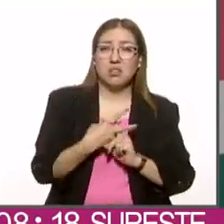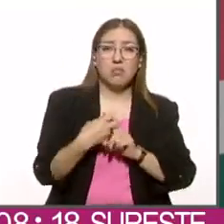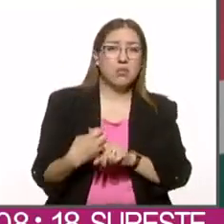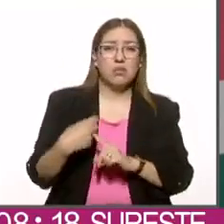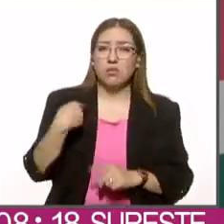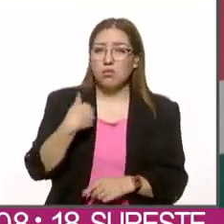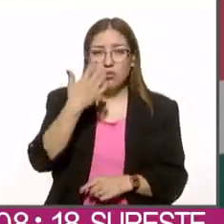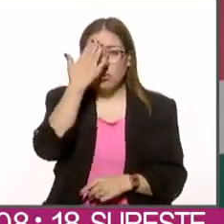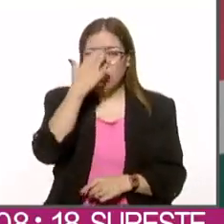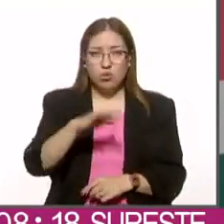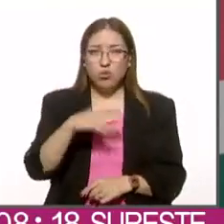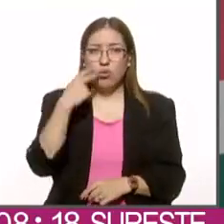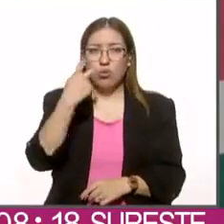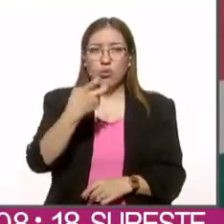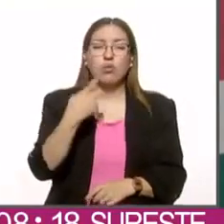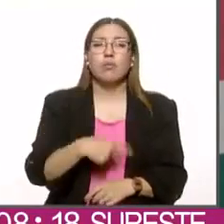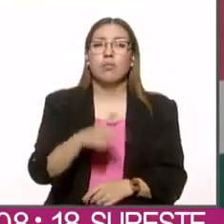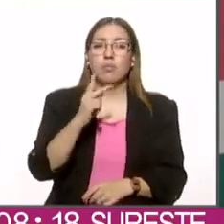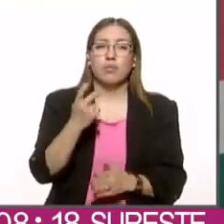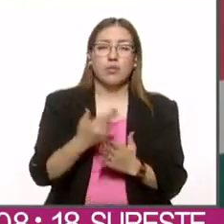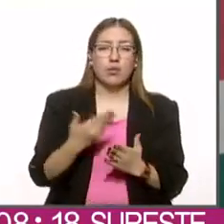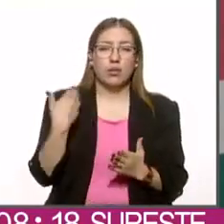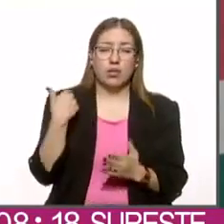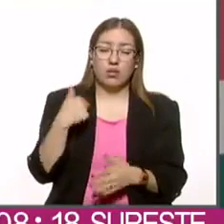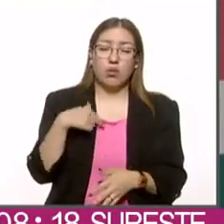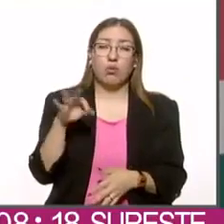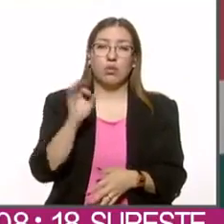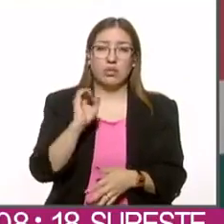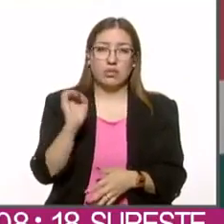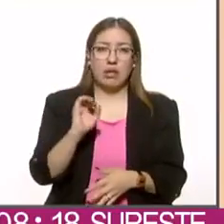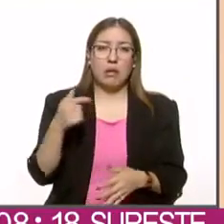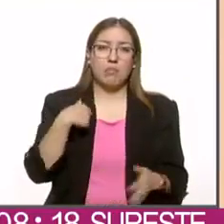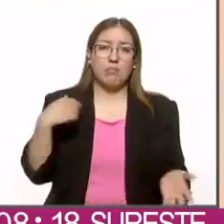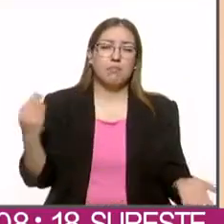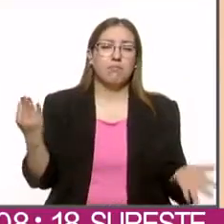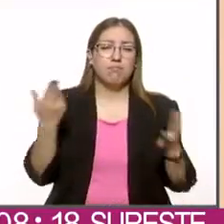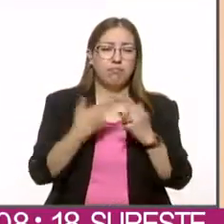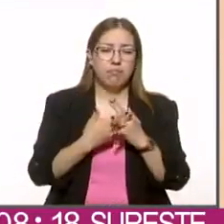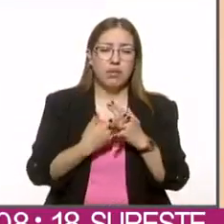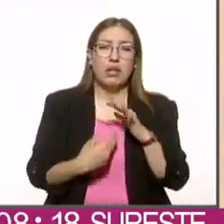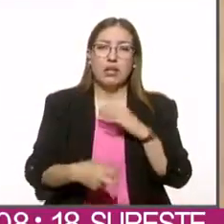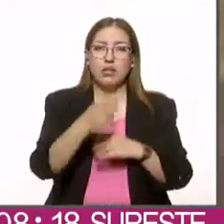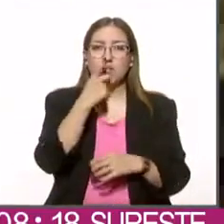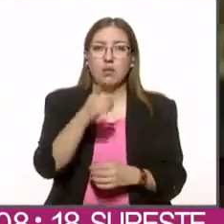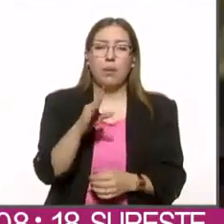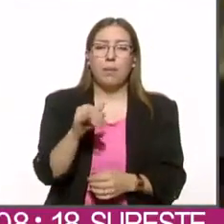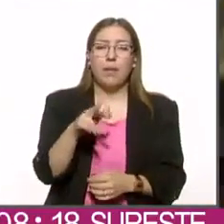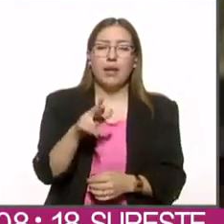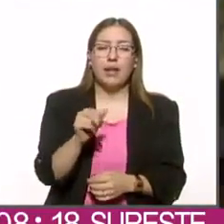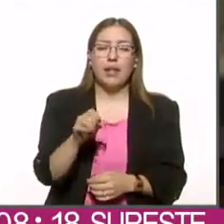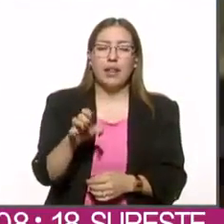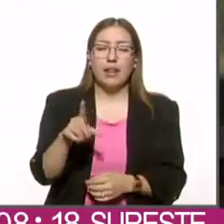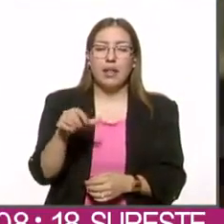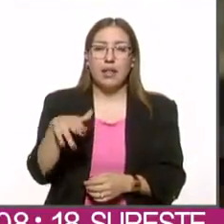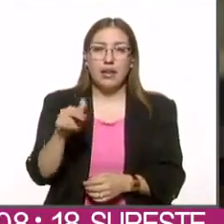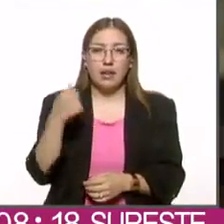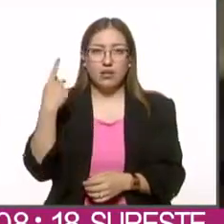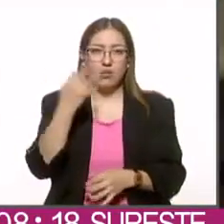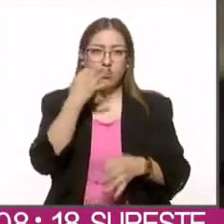Desconozco si es lo que pretendían, o no en ese momento querían matarme. Así lo dijo Marielena Ríos a través de su mensaje.